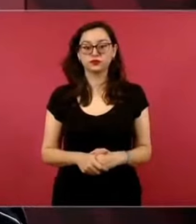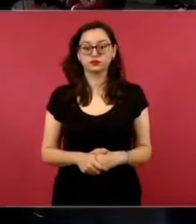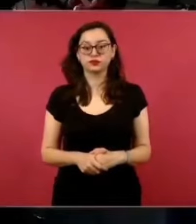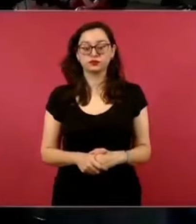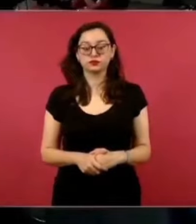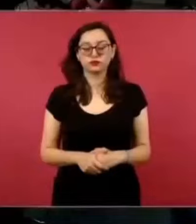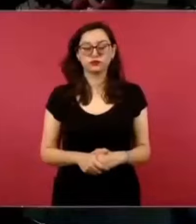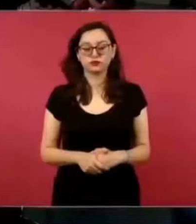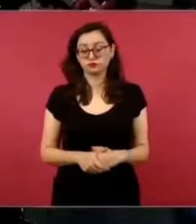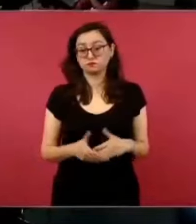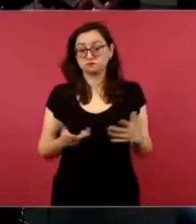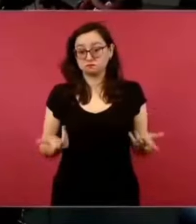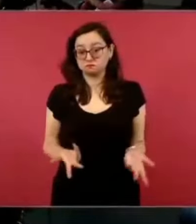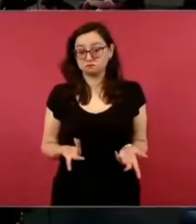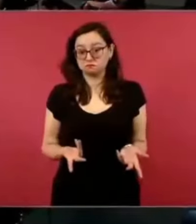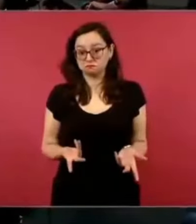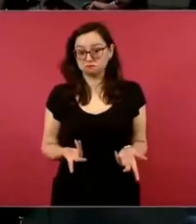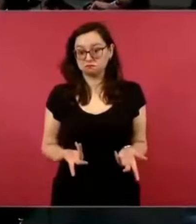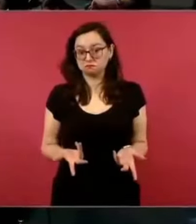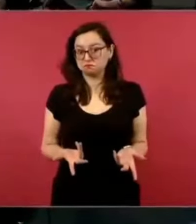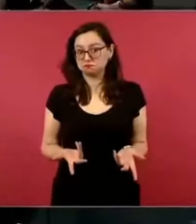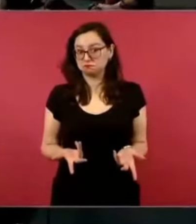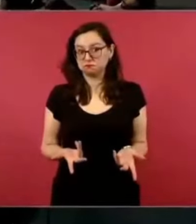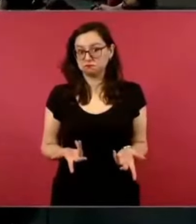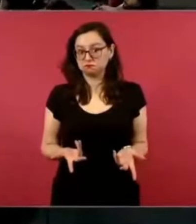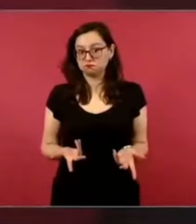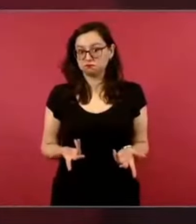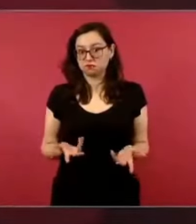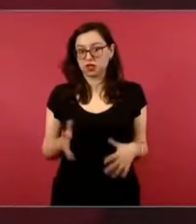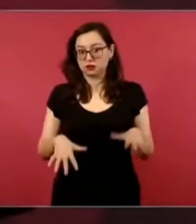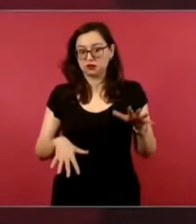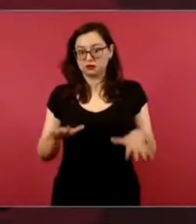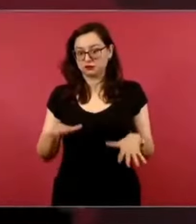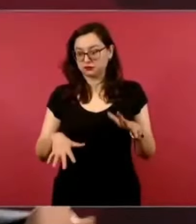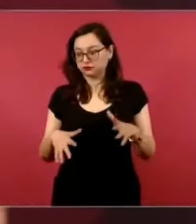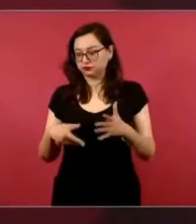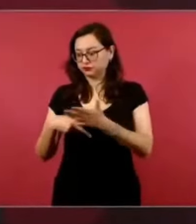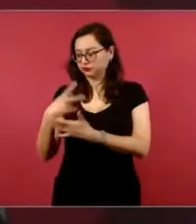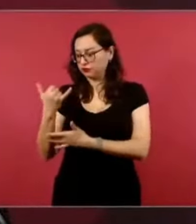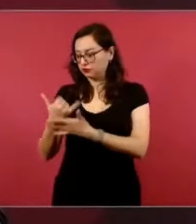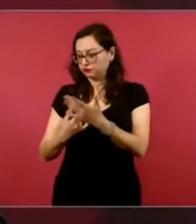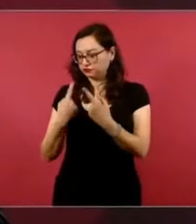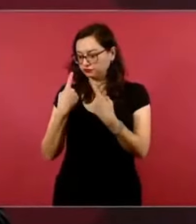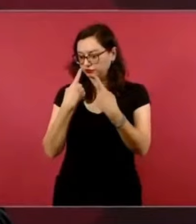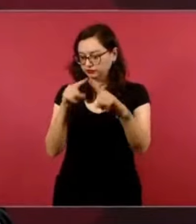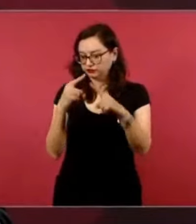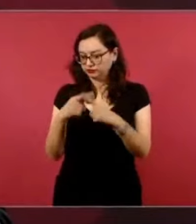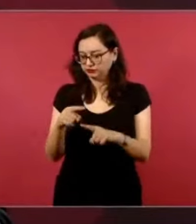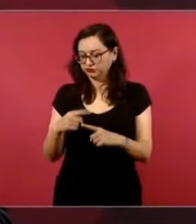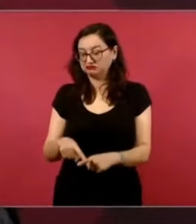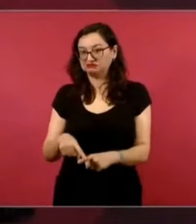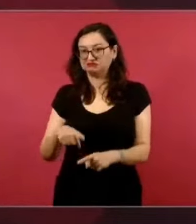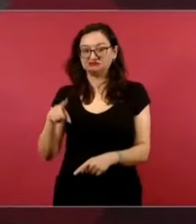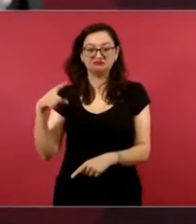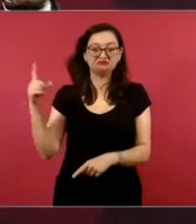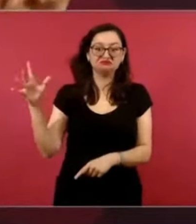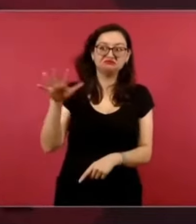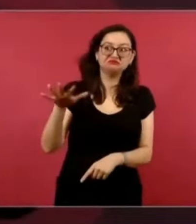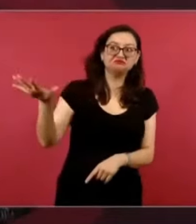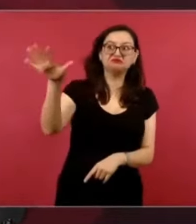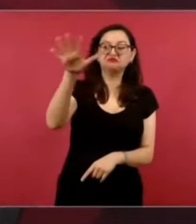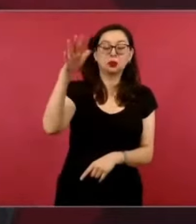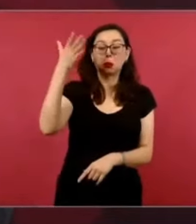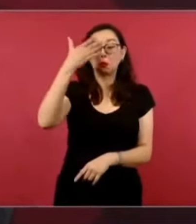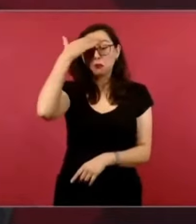Entonces, hay muchas cosas que no se conocen. Esto de Acapulco no se tenía una